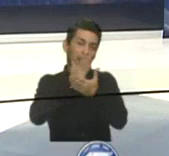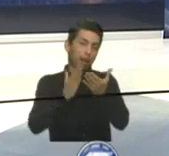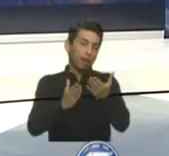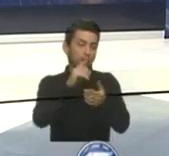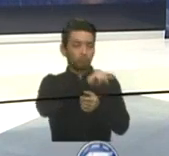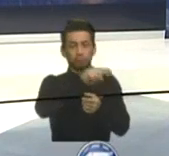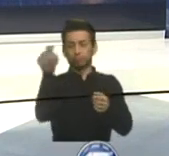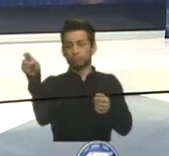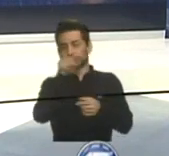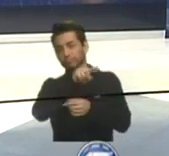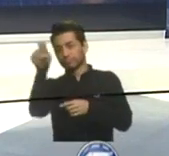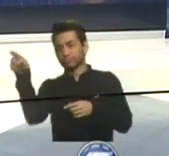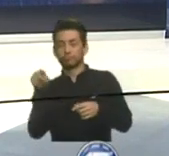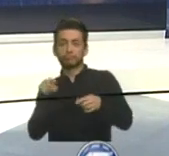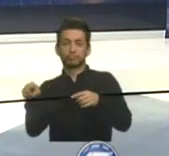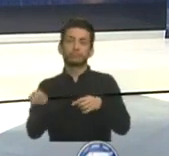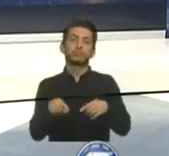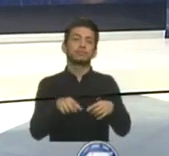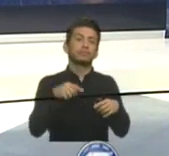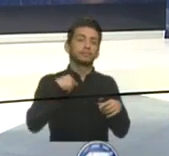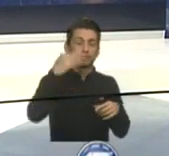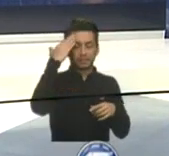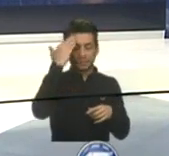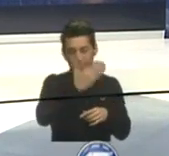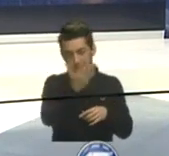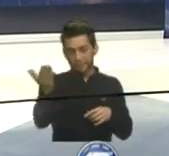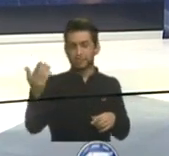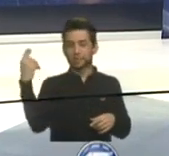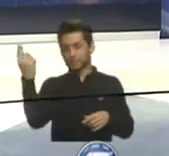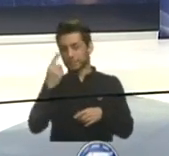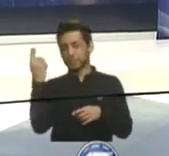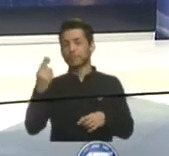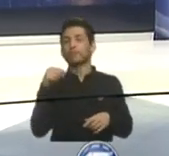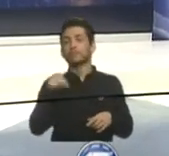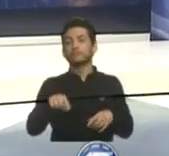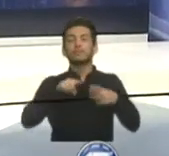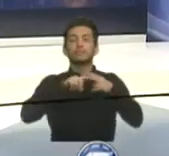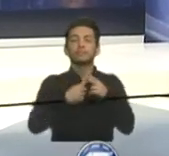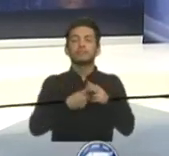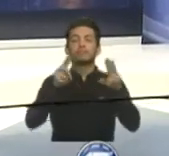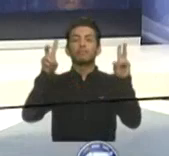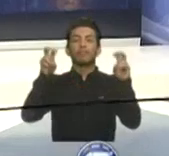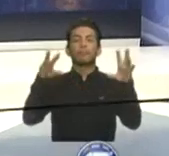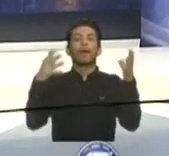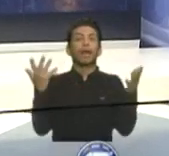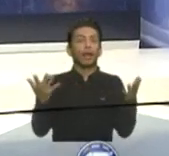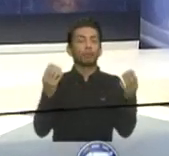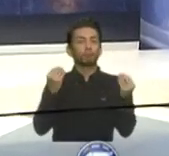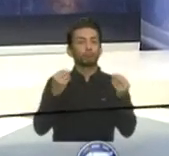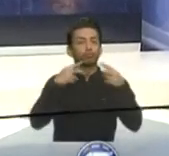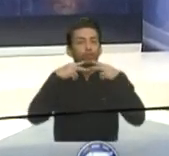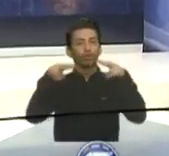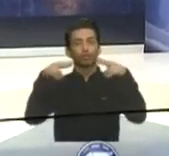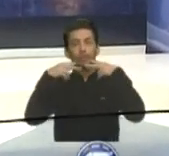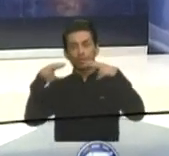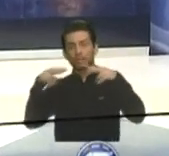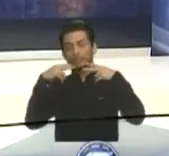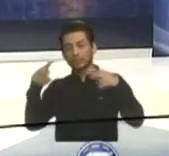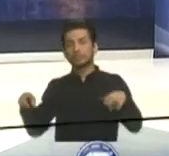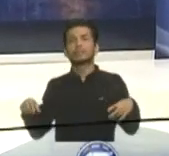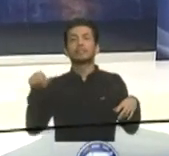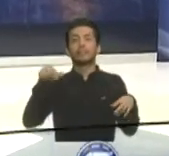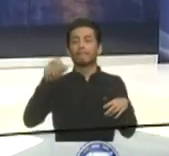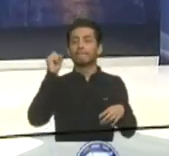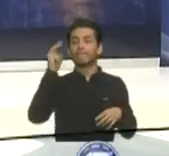Nosotros les saludamos muy cordialmente y precisamente vamos a empezar con este tema, el que está siendo noticia. Porque durante todo el fin de semana, los